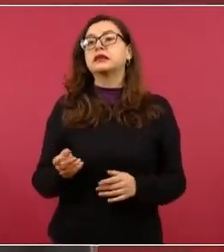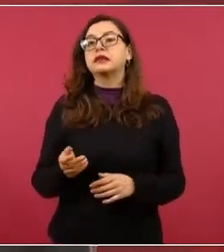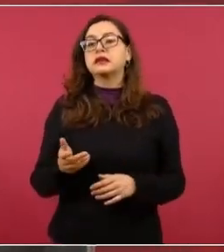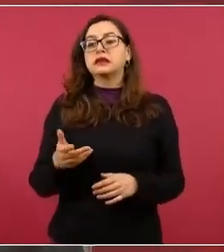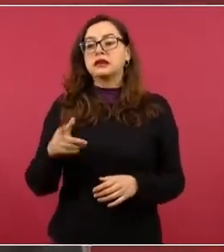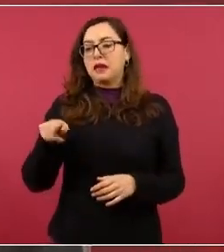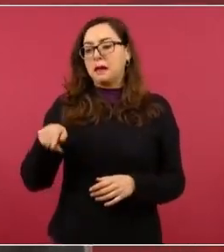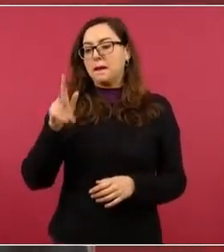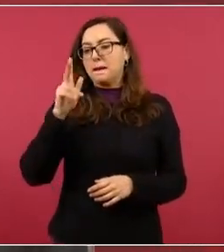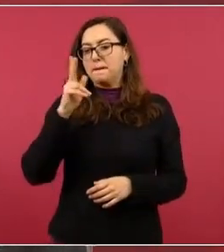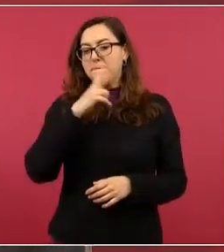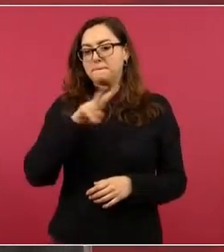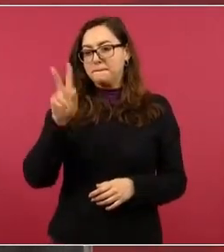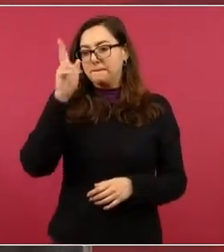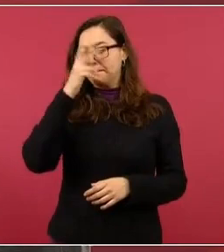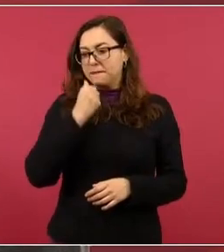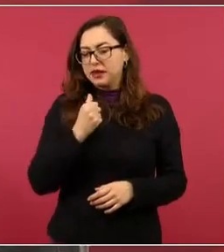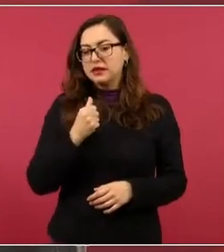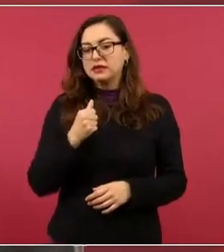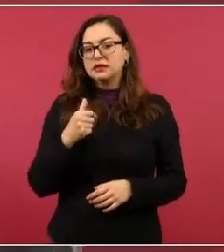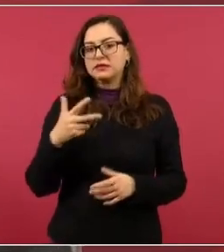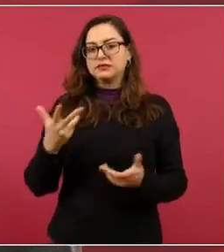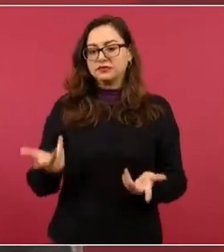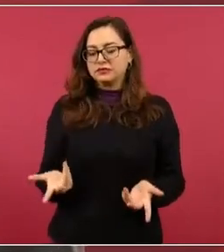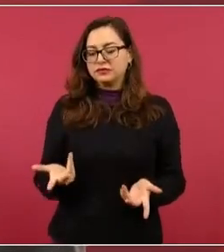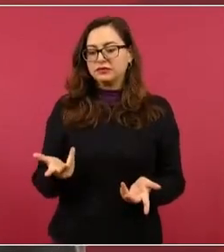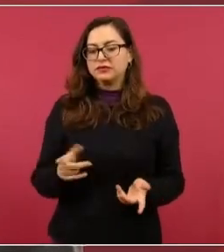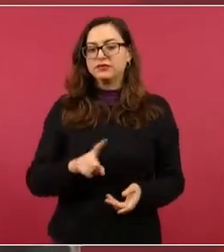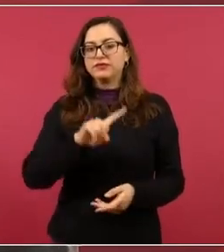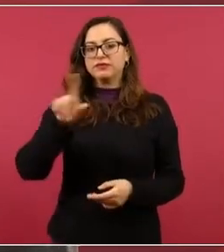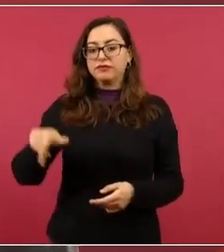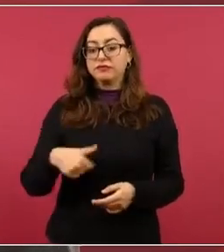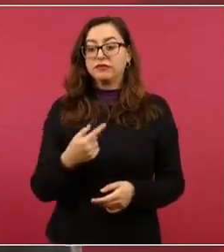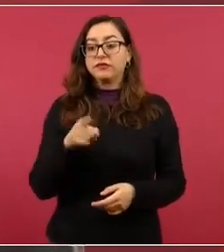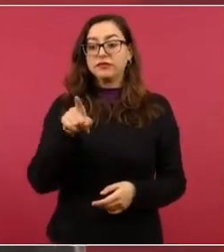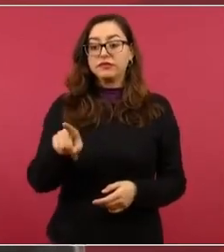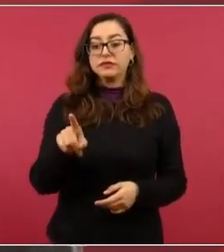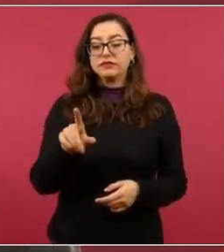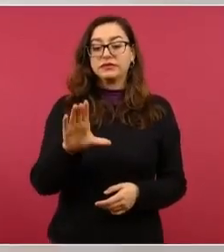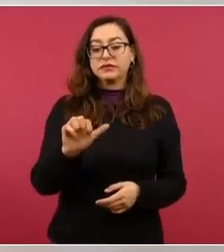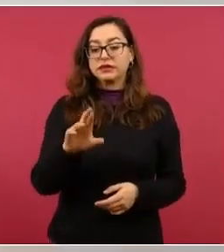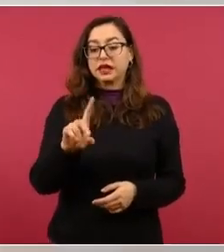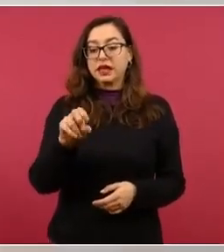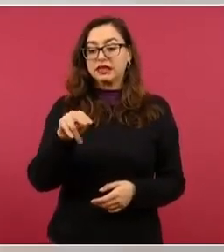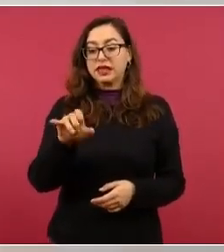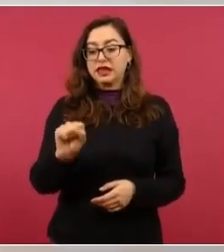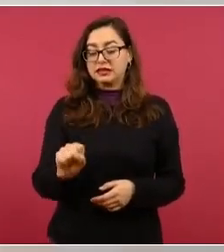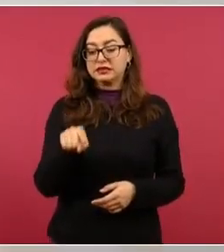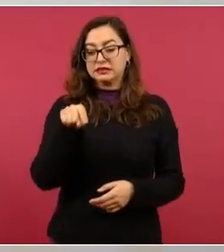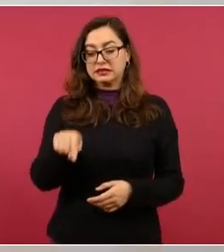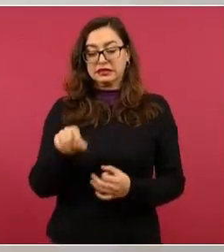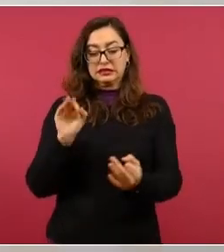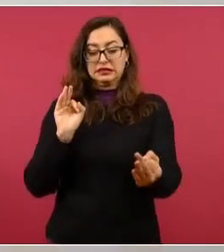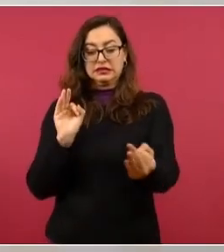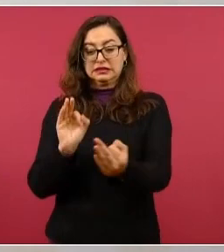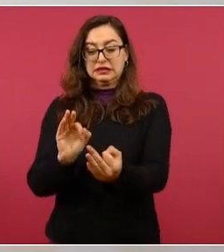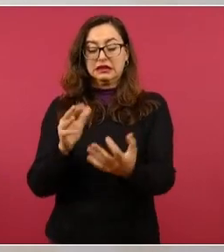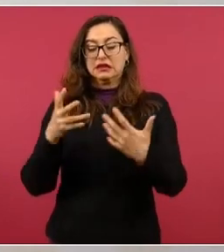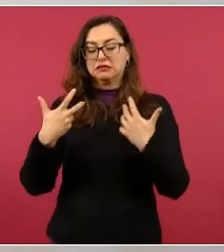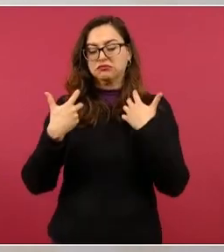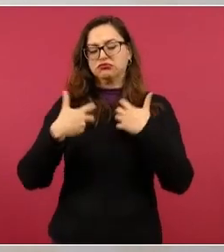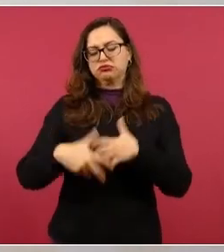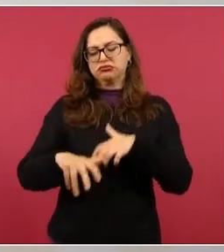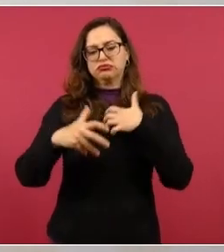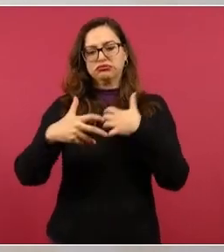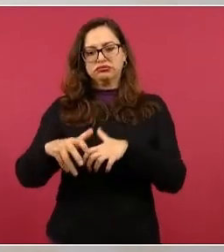Y enfrento toda una rebelión de los exodistas,